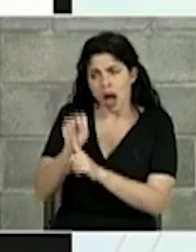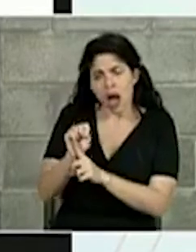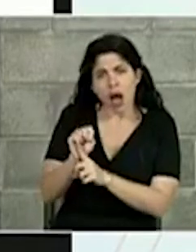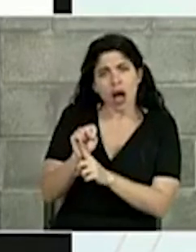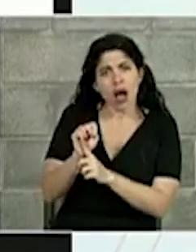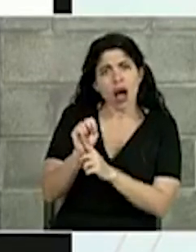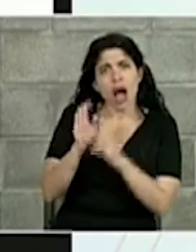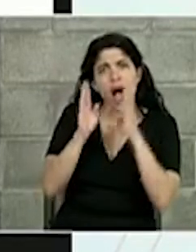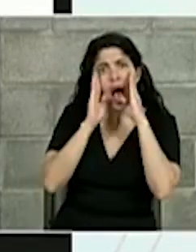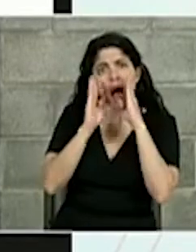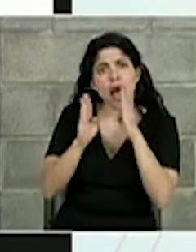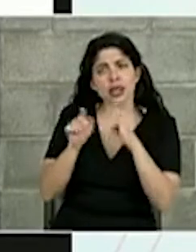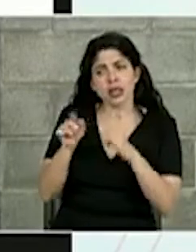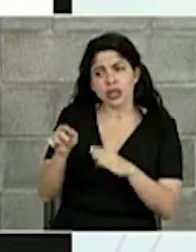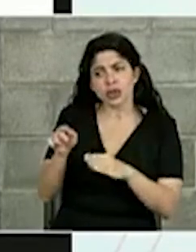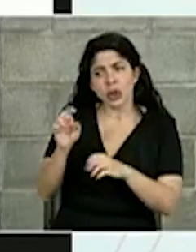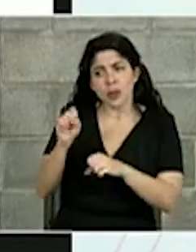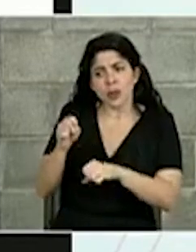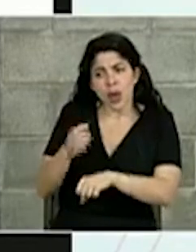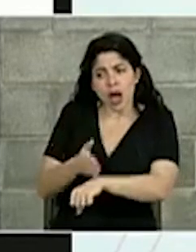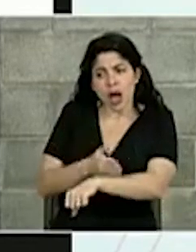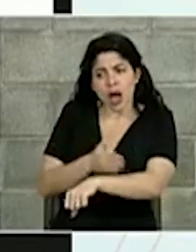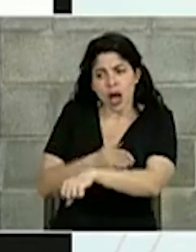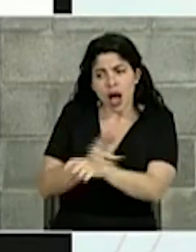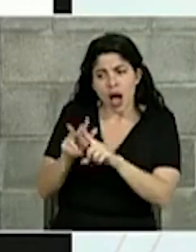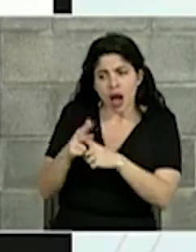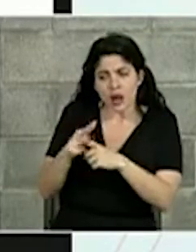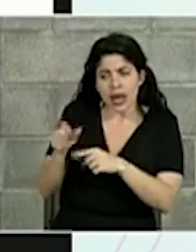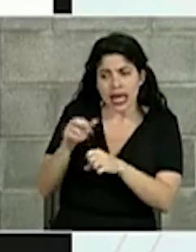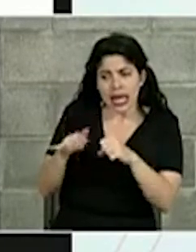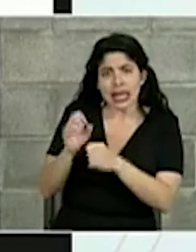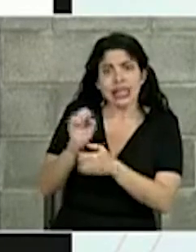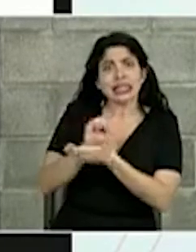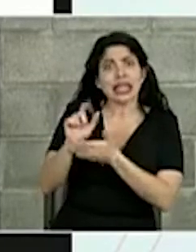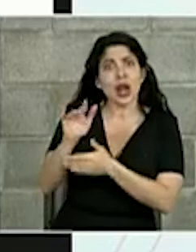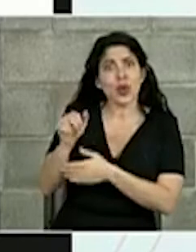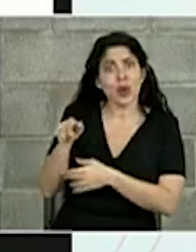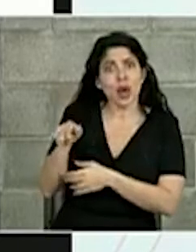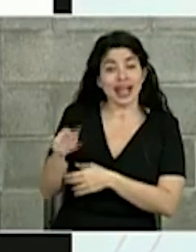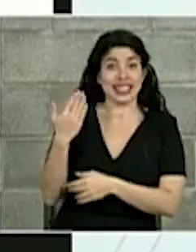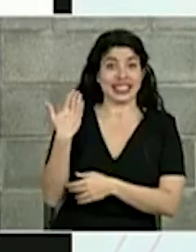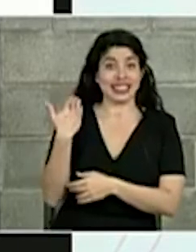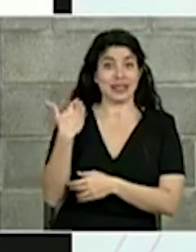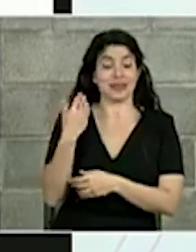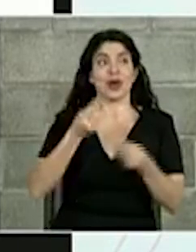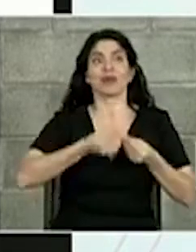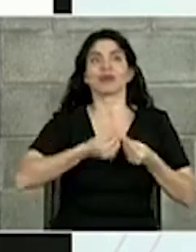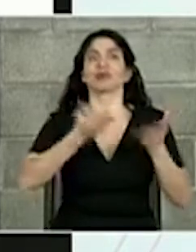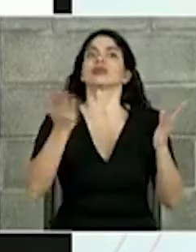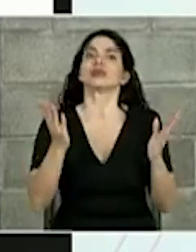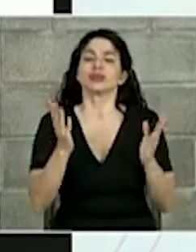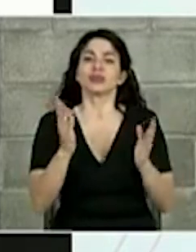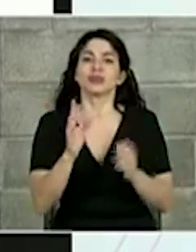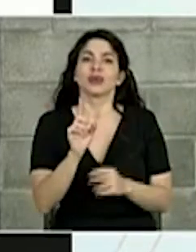atención de la recuperación y la apertura de Islas San Lucas. Hace poco salió un